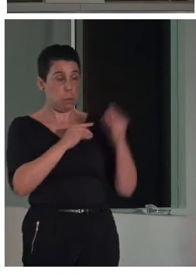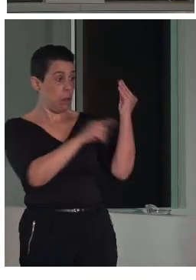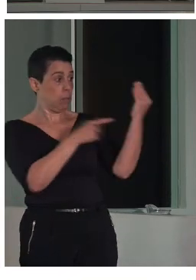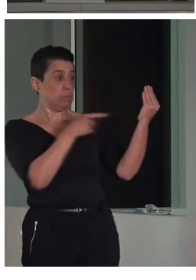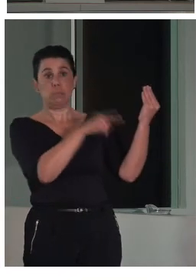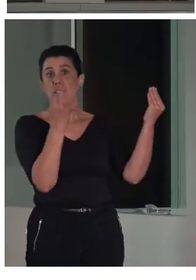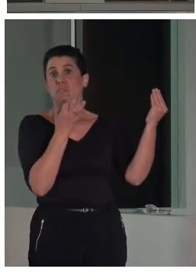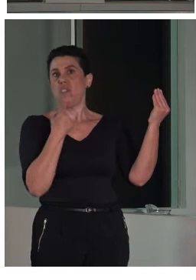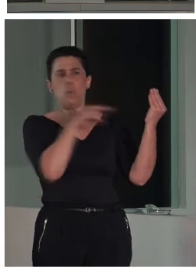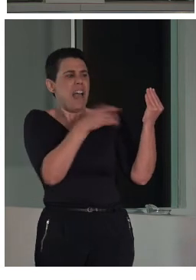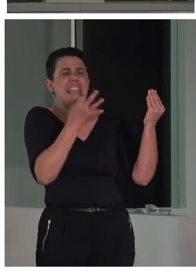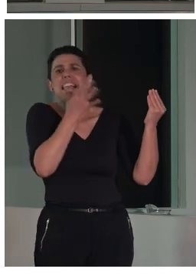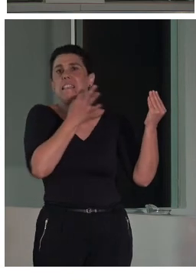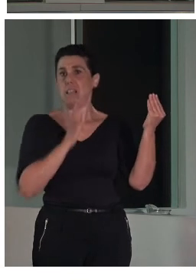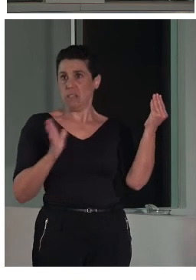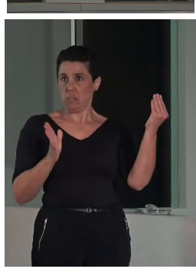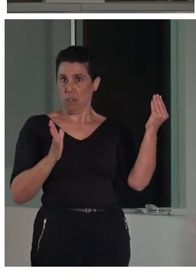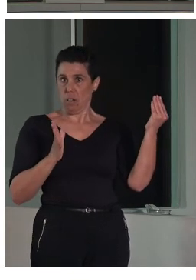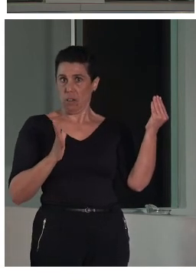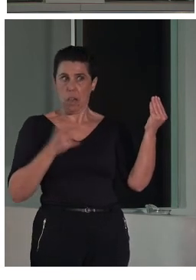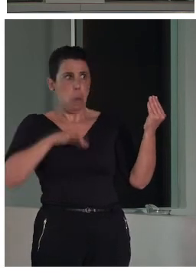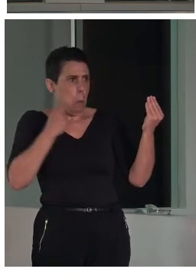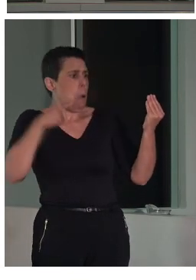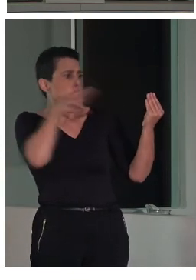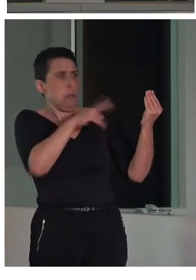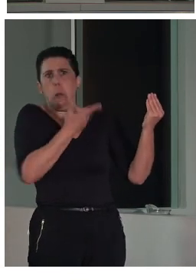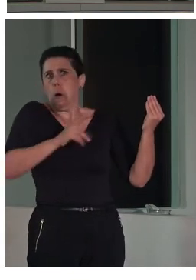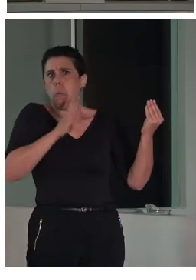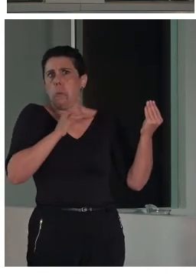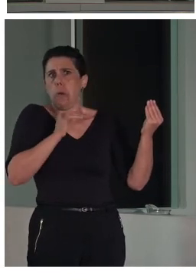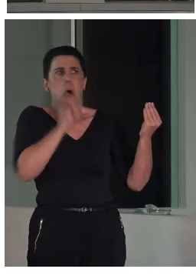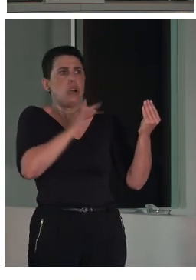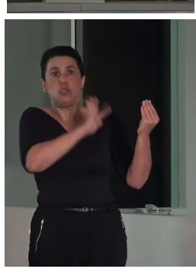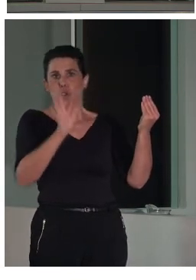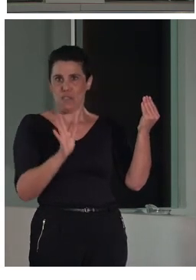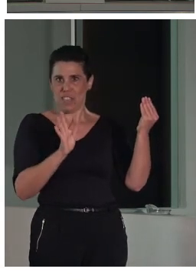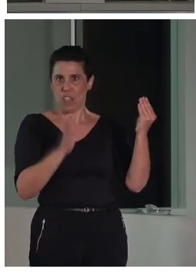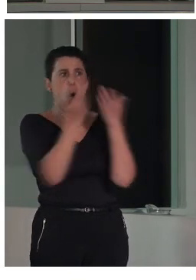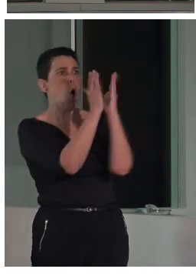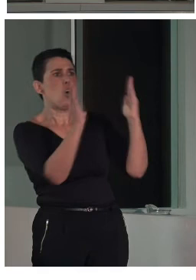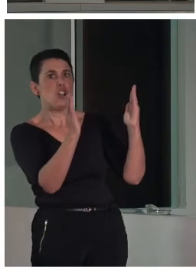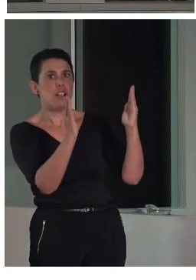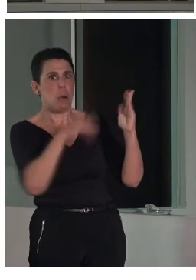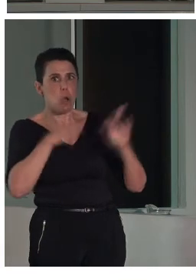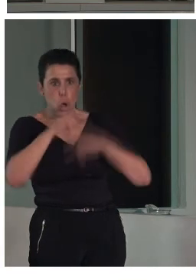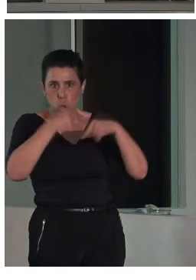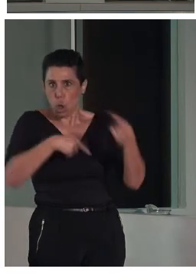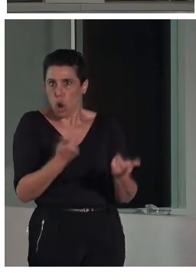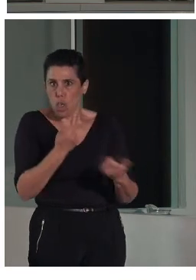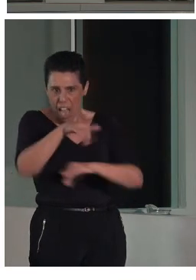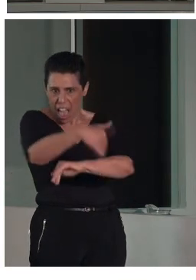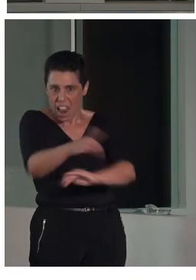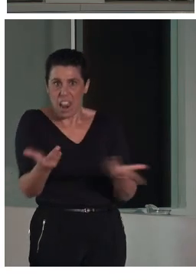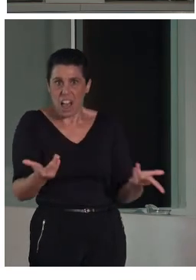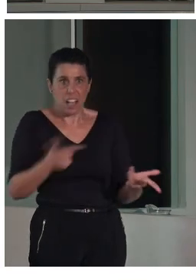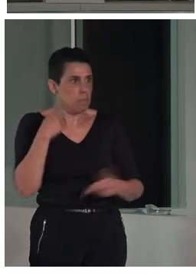que podemos ver como muy intuitivo, pero no es tan intuitivo. No estamos viendo retablos todos los días por las calles. Entonces, si estamos